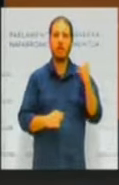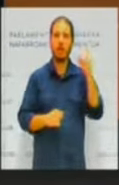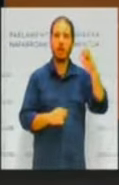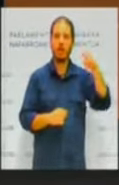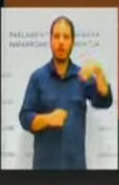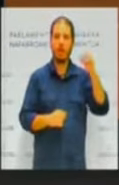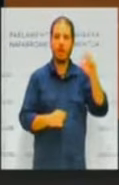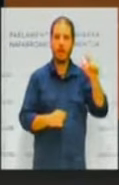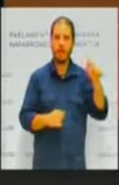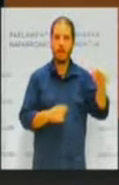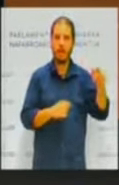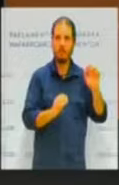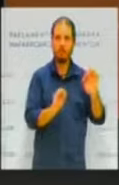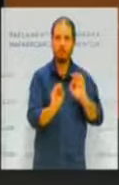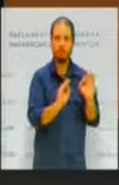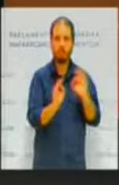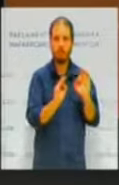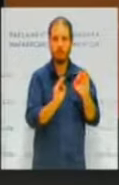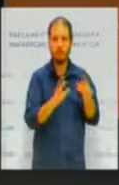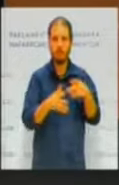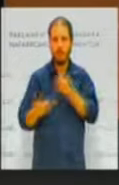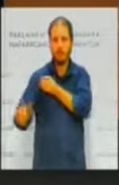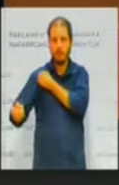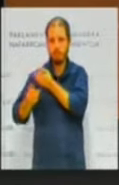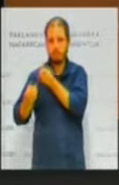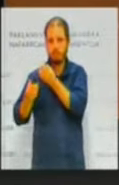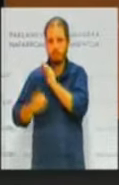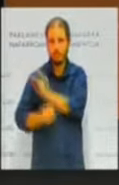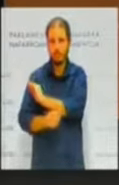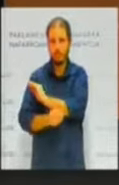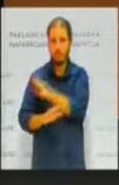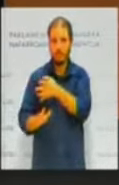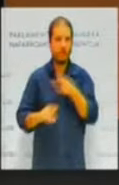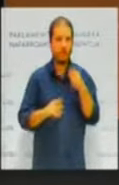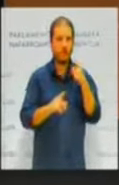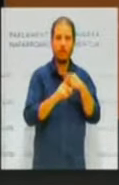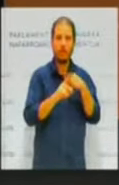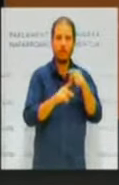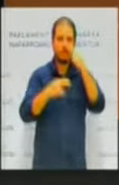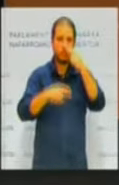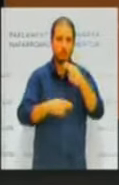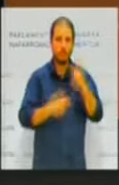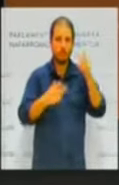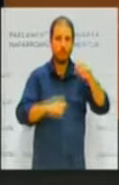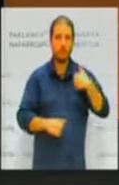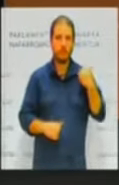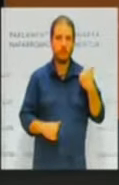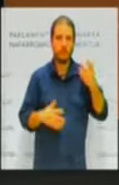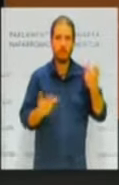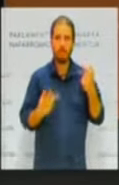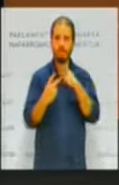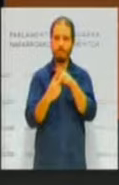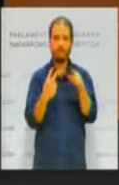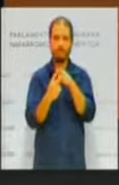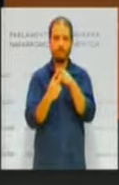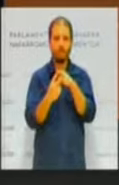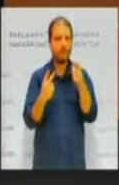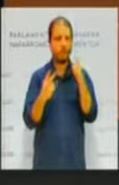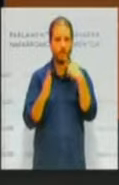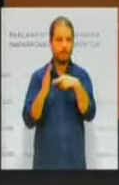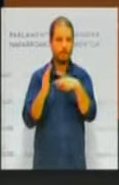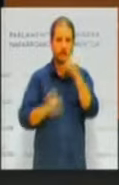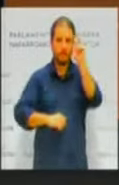Martínez, lo cual es un uso indebido de los recursos públicos. Pero solo una de las dos cuestiones puede hacer. Lo que no es, es transparencia desde luego.